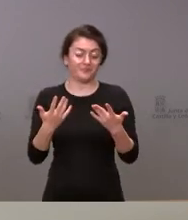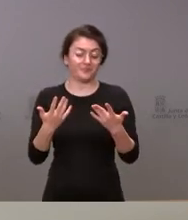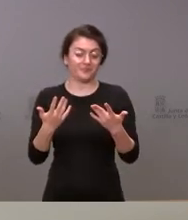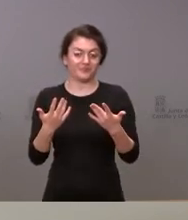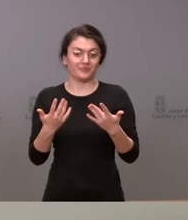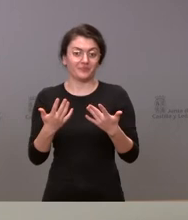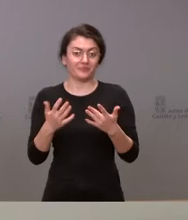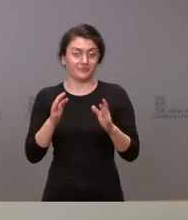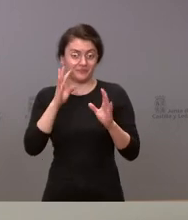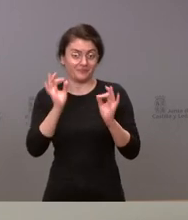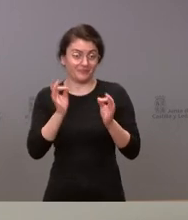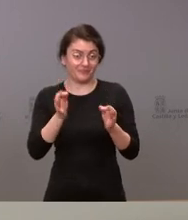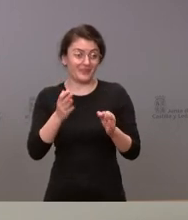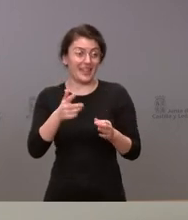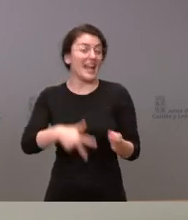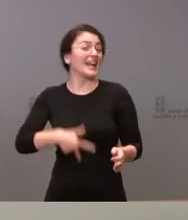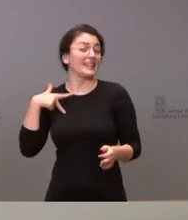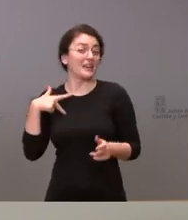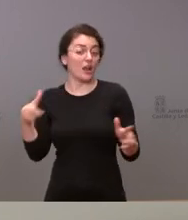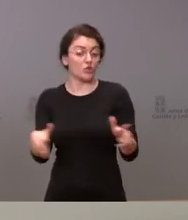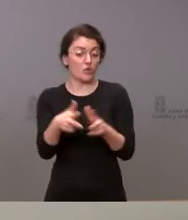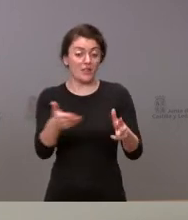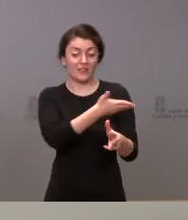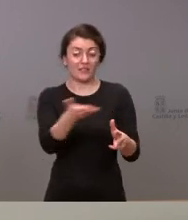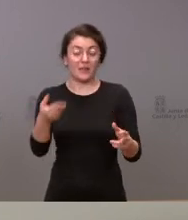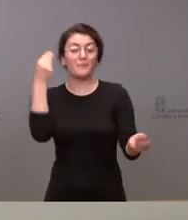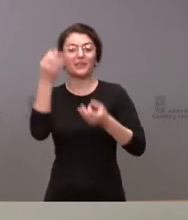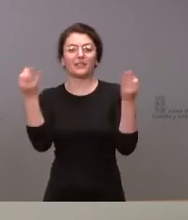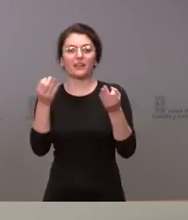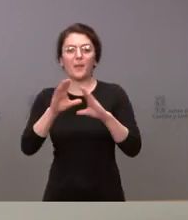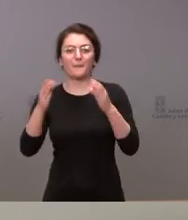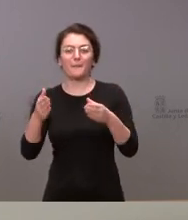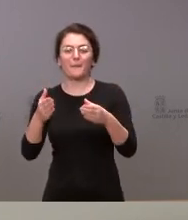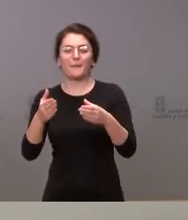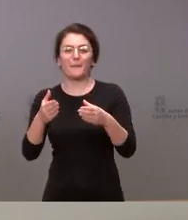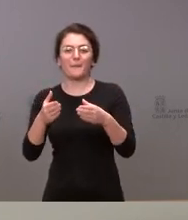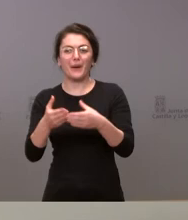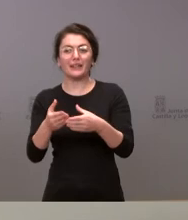del conjunto de la sociedad es que cuanto más estabilidad haya en los partidos políticos y cuanto